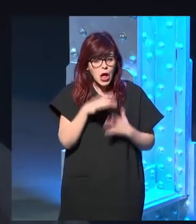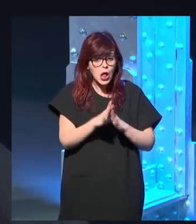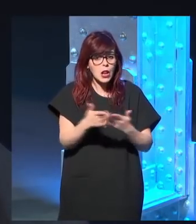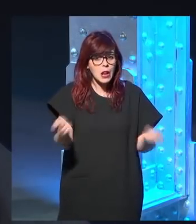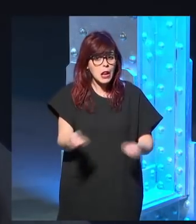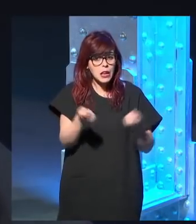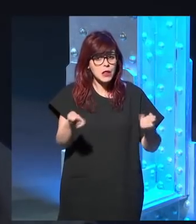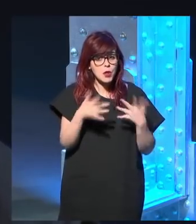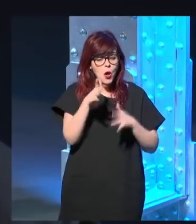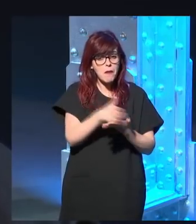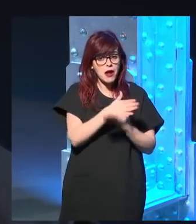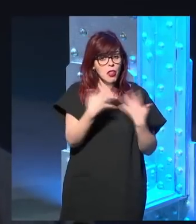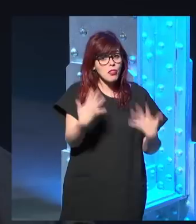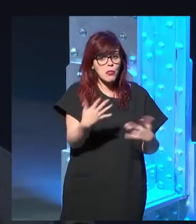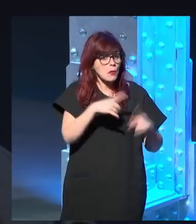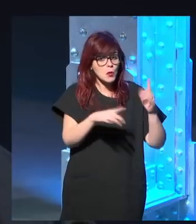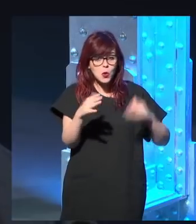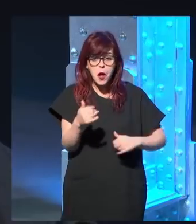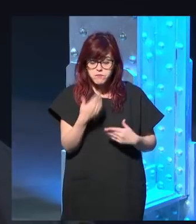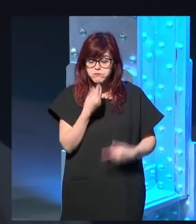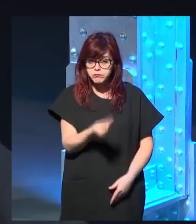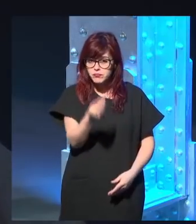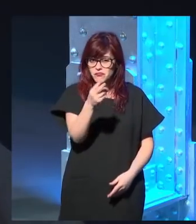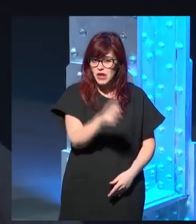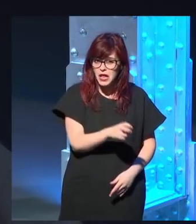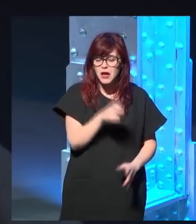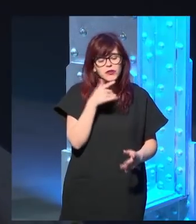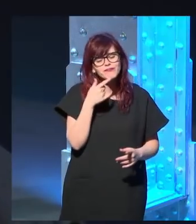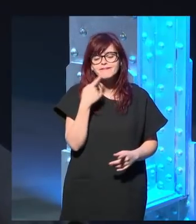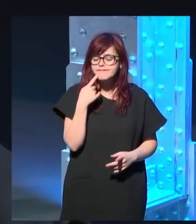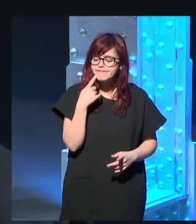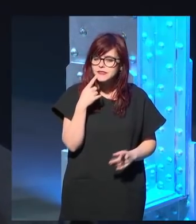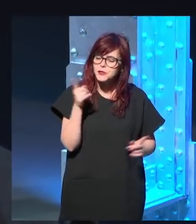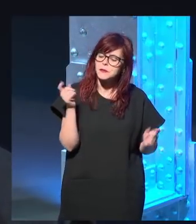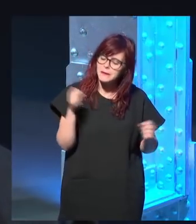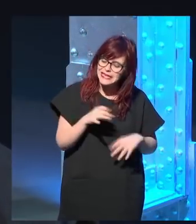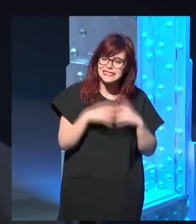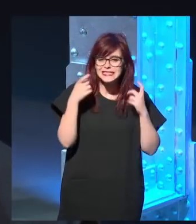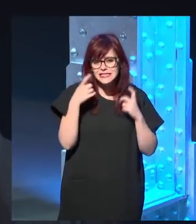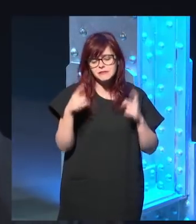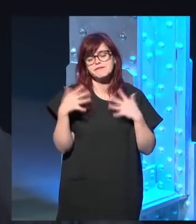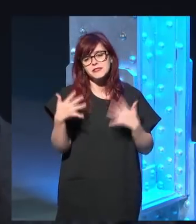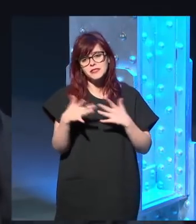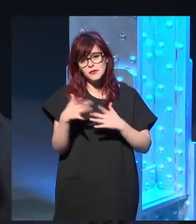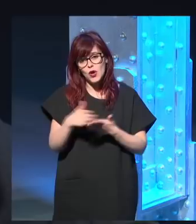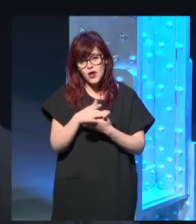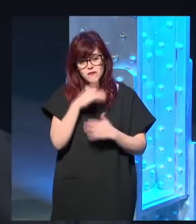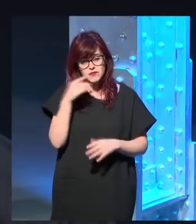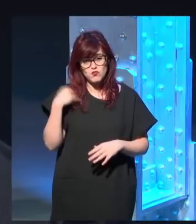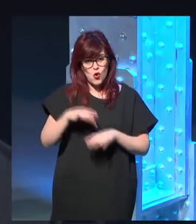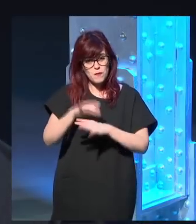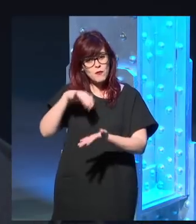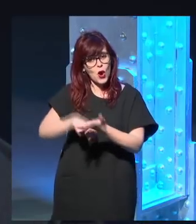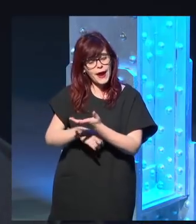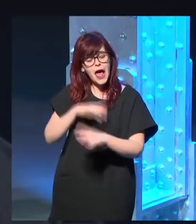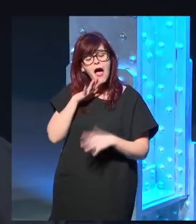de 10 páginas pero dije no voy a seguir me había ido a una clínica a acompañar a mi mujer